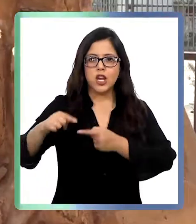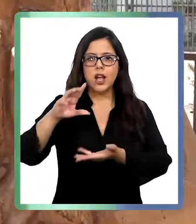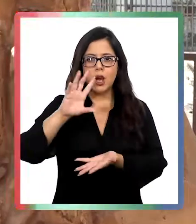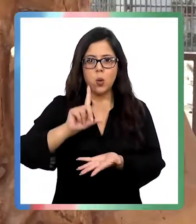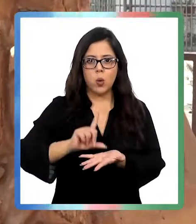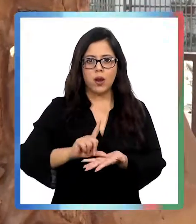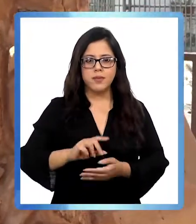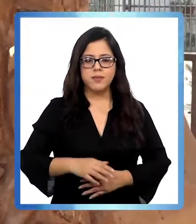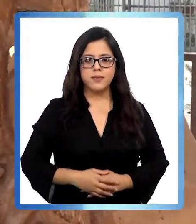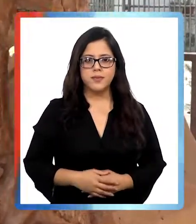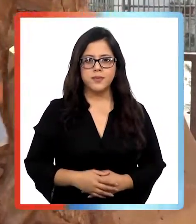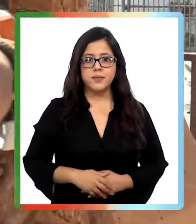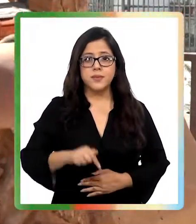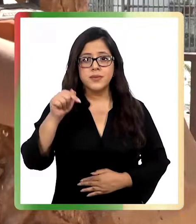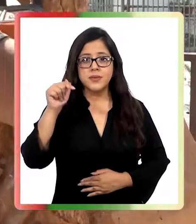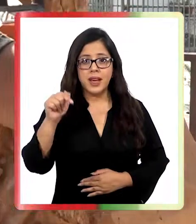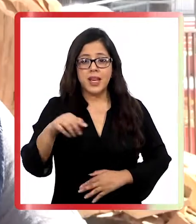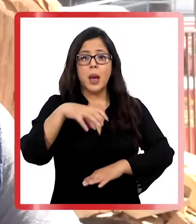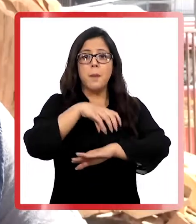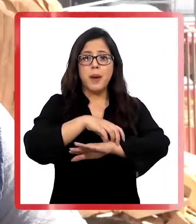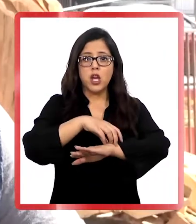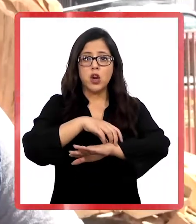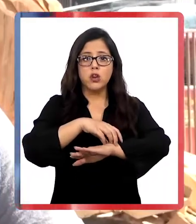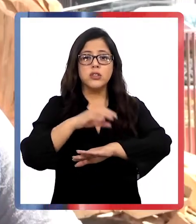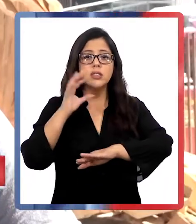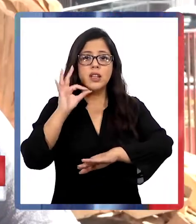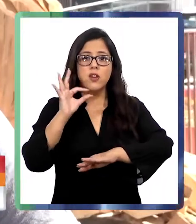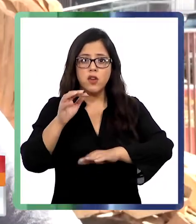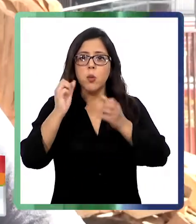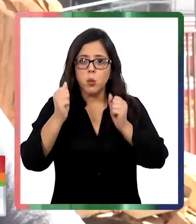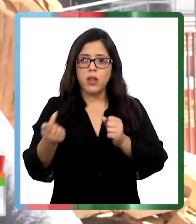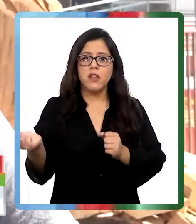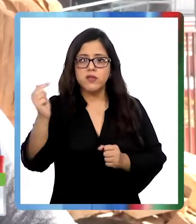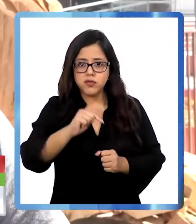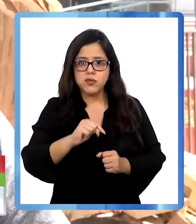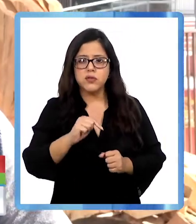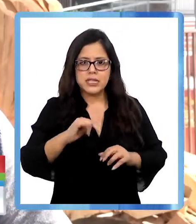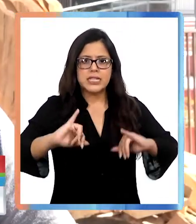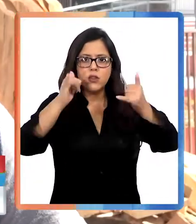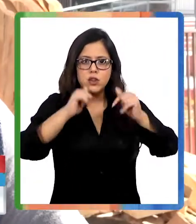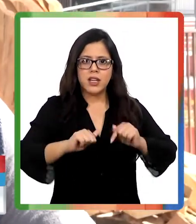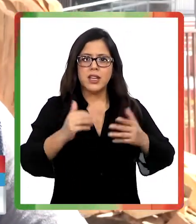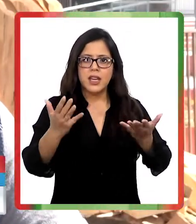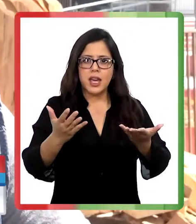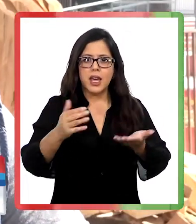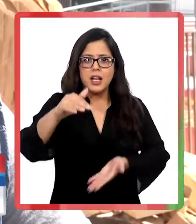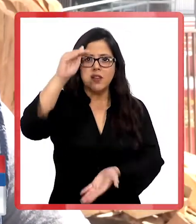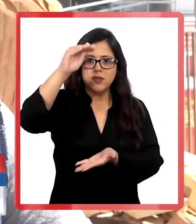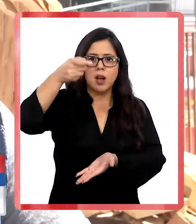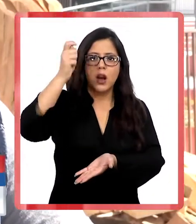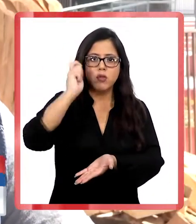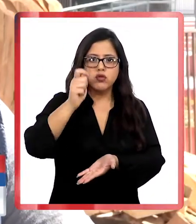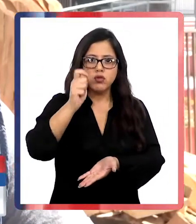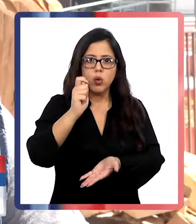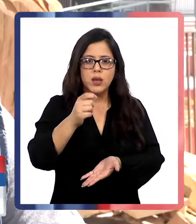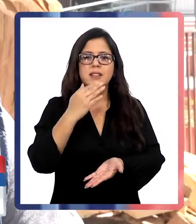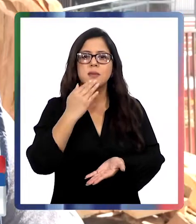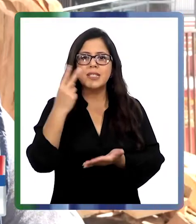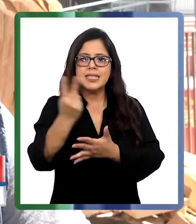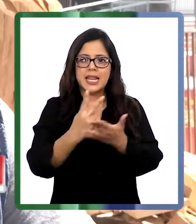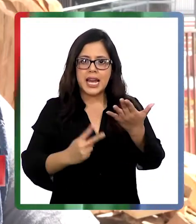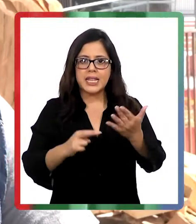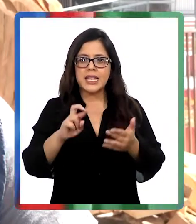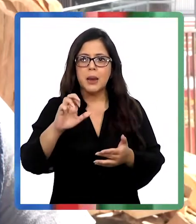lugar. Es para toda la región del Bío Bío, para que puedan disfrutar de esta escultura, del arte que se realiza en Penco, ¿cierto?